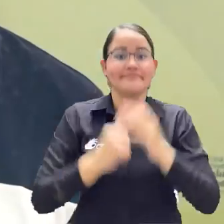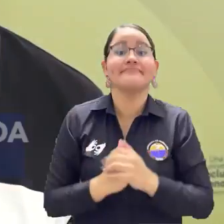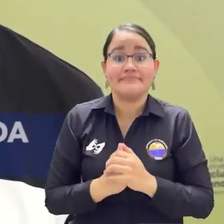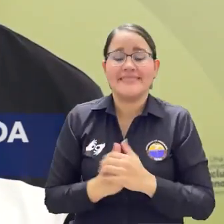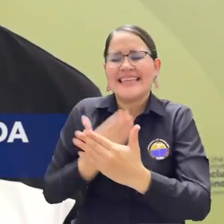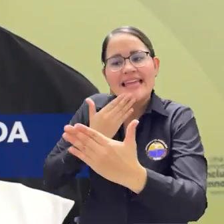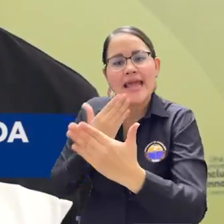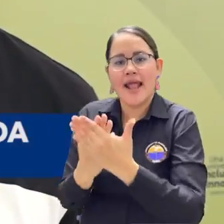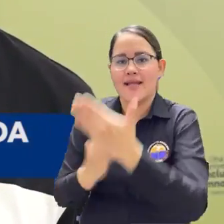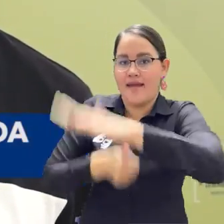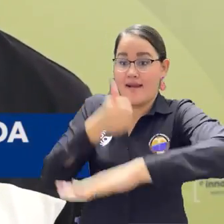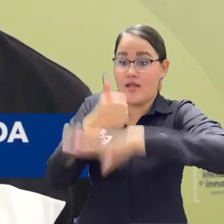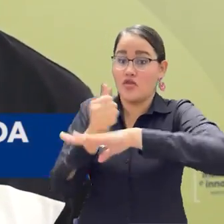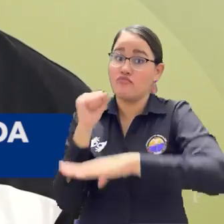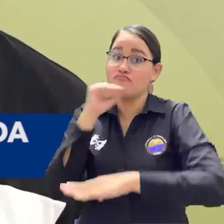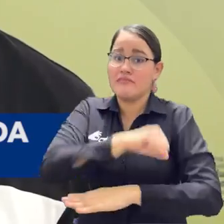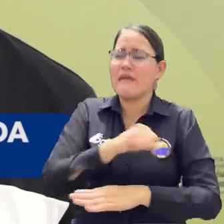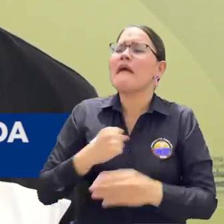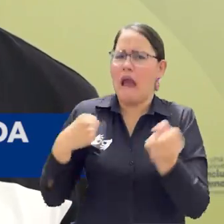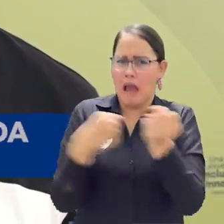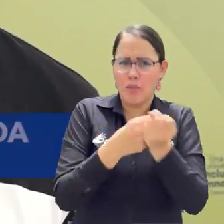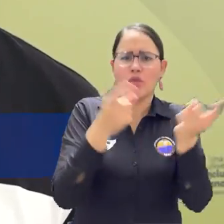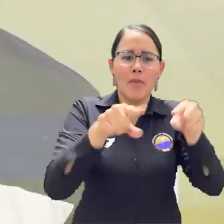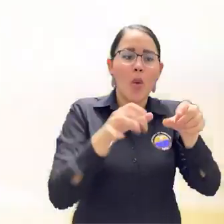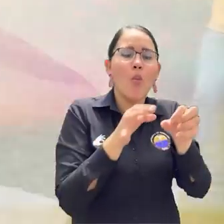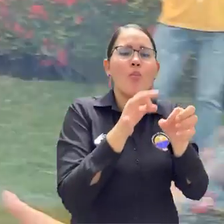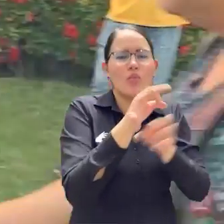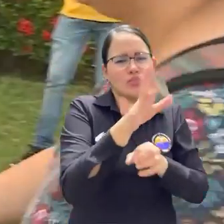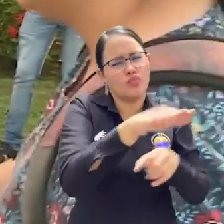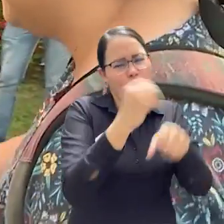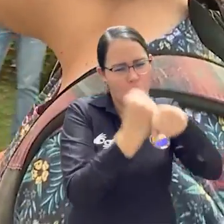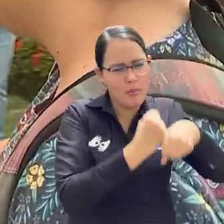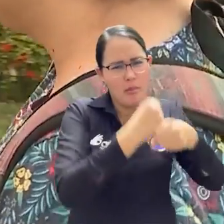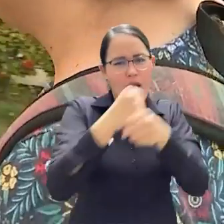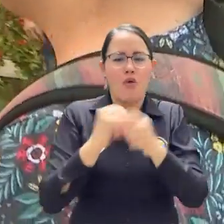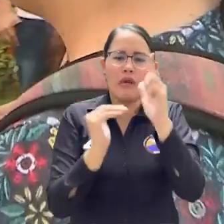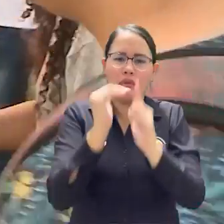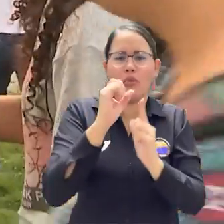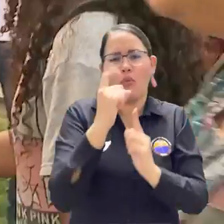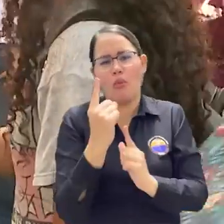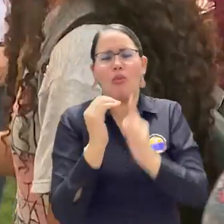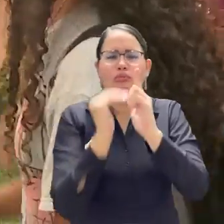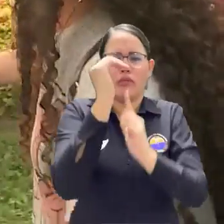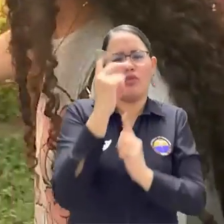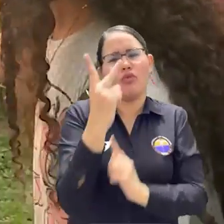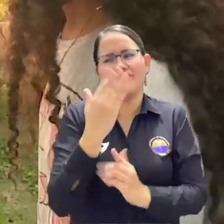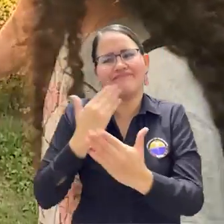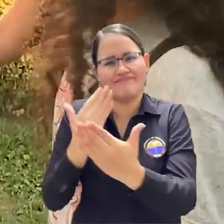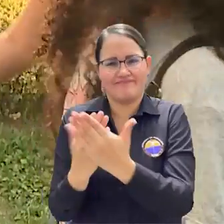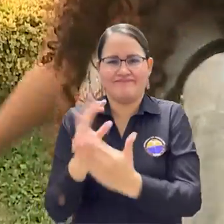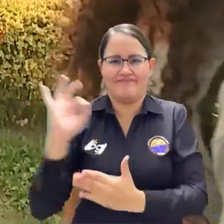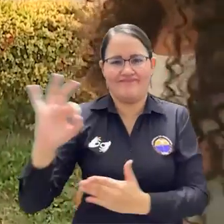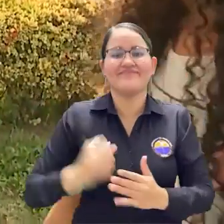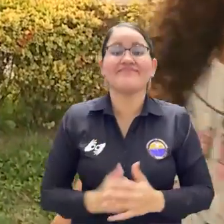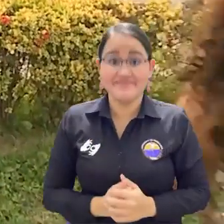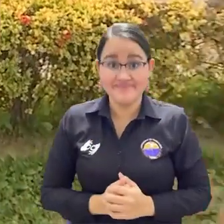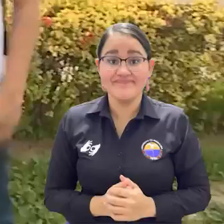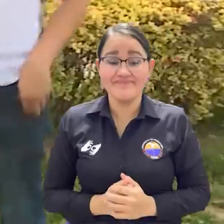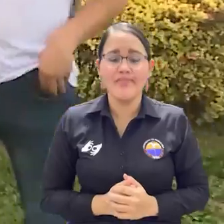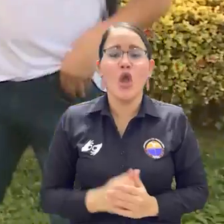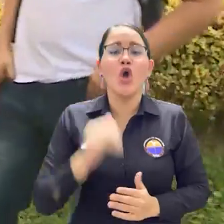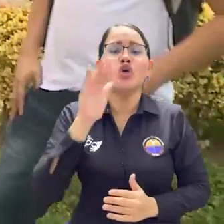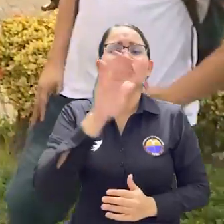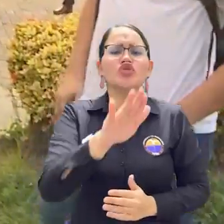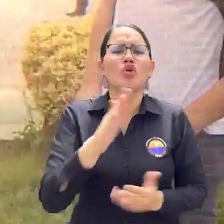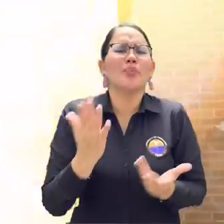beneficiar a esa población banqueña de los estratos 1 y 2 El valor de las